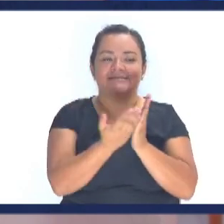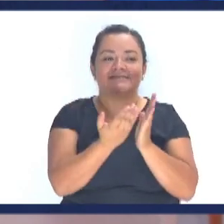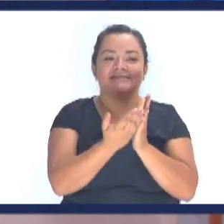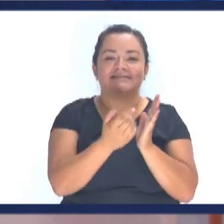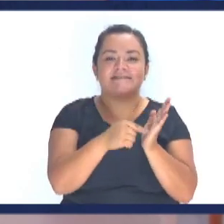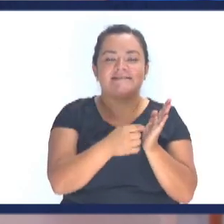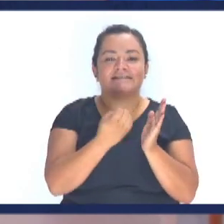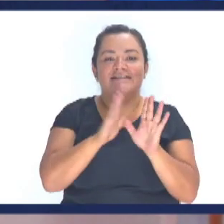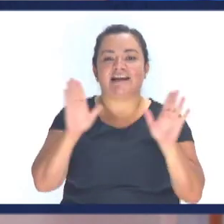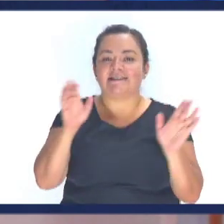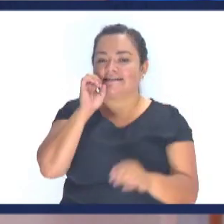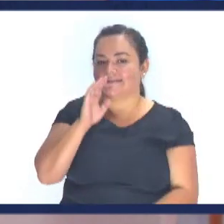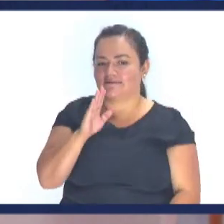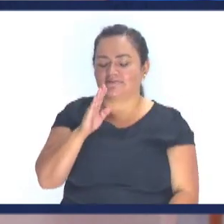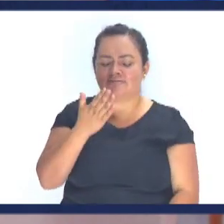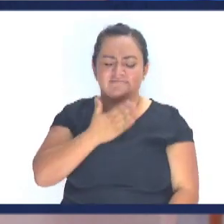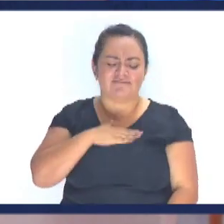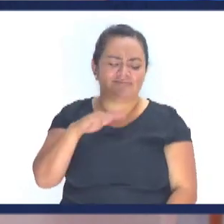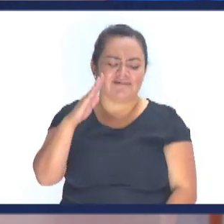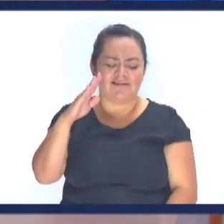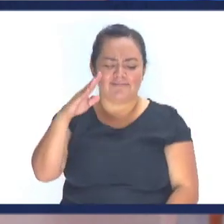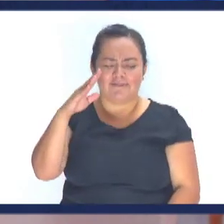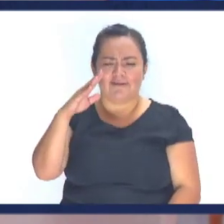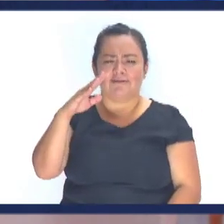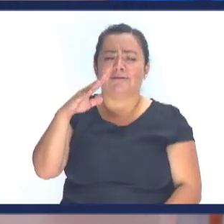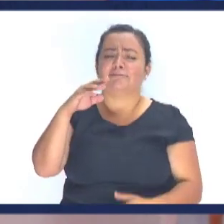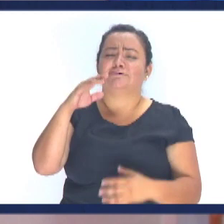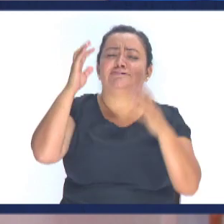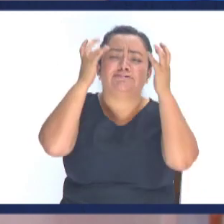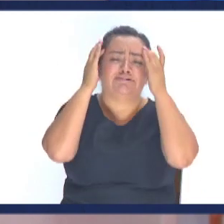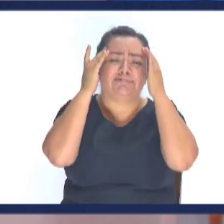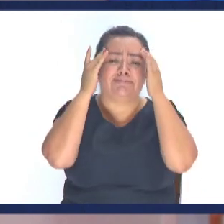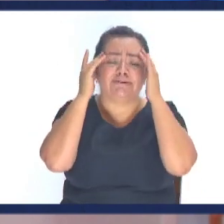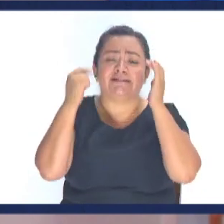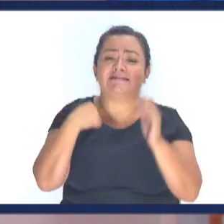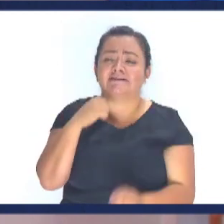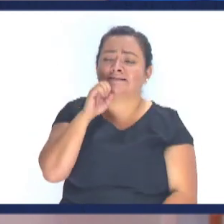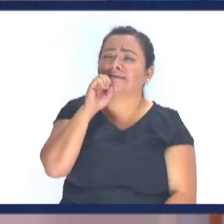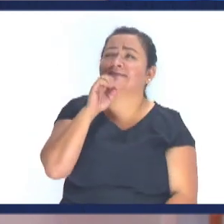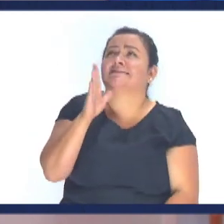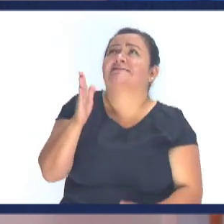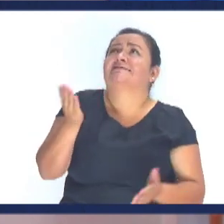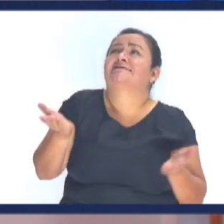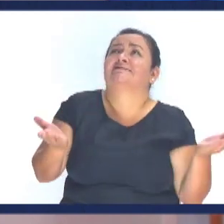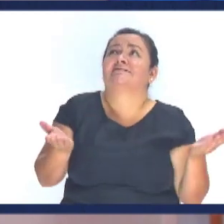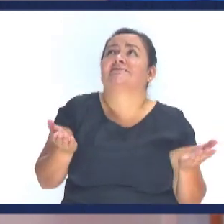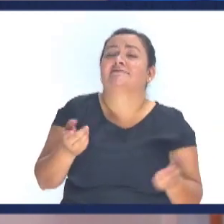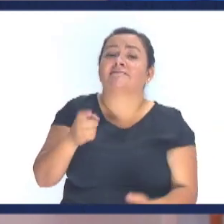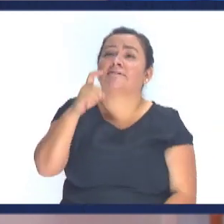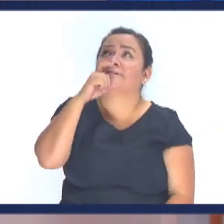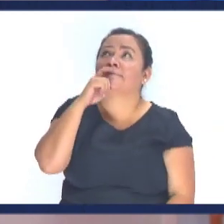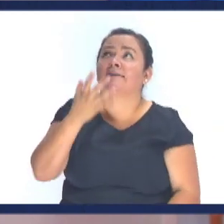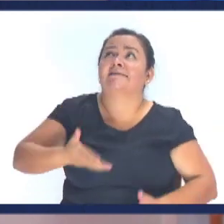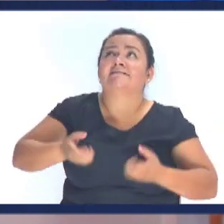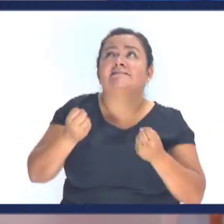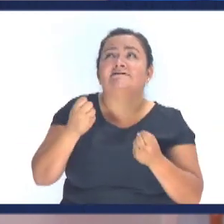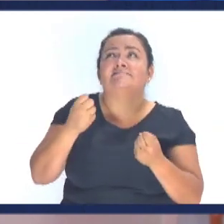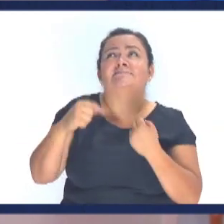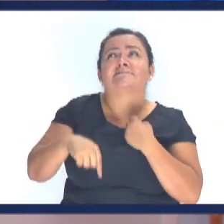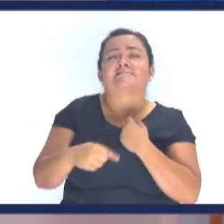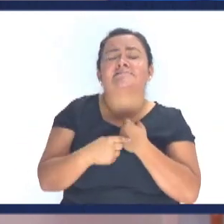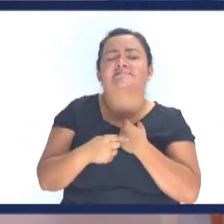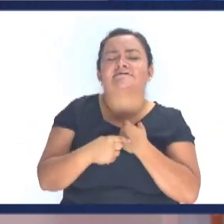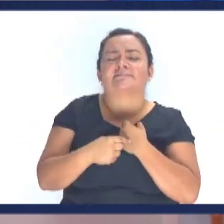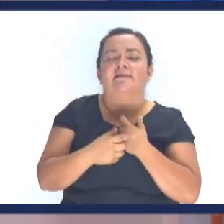Jesús y dice Ahora está turbada mi alma punto y coma ¿Y qué diré? Pregunta Padre sálvame de esta hora